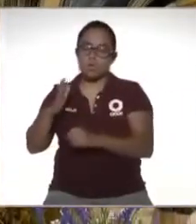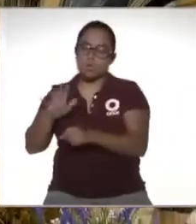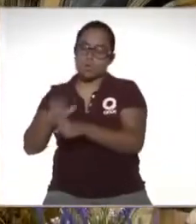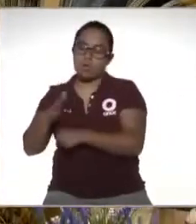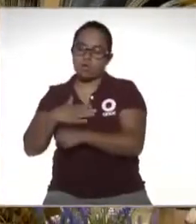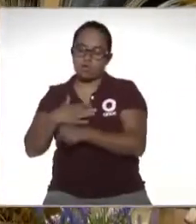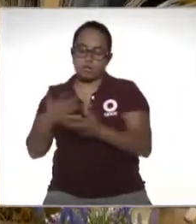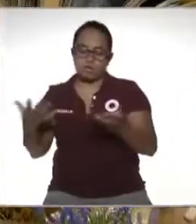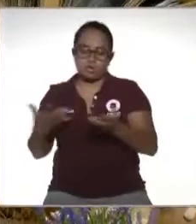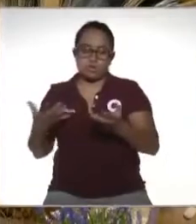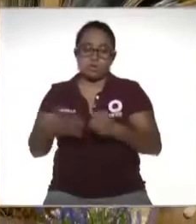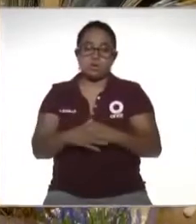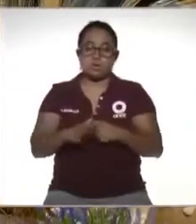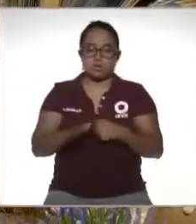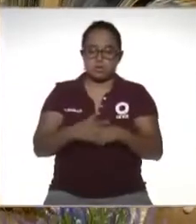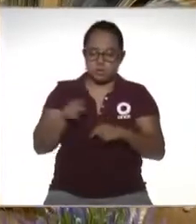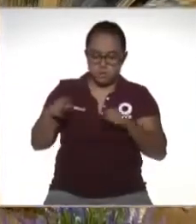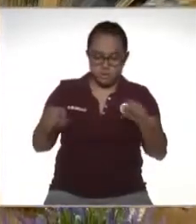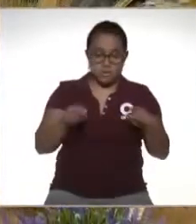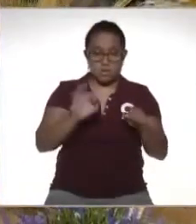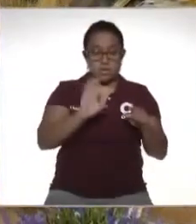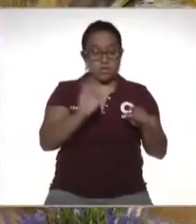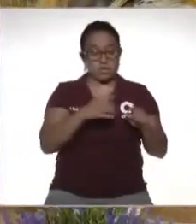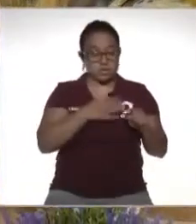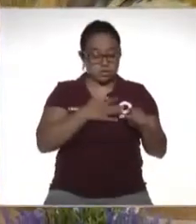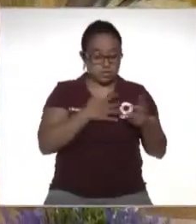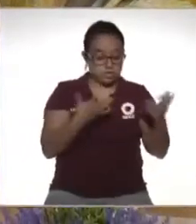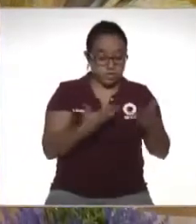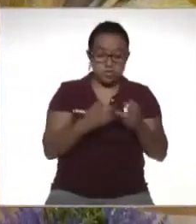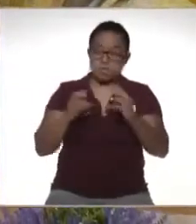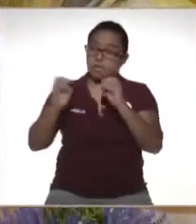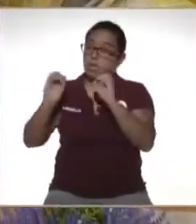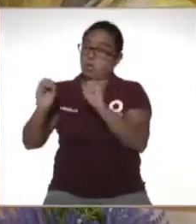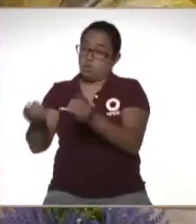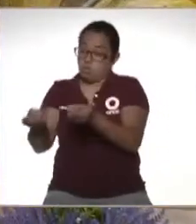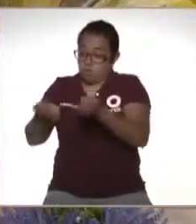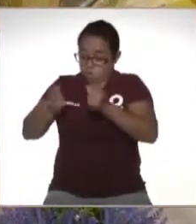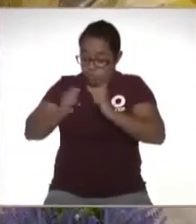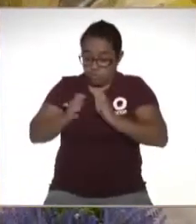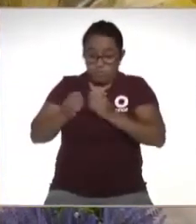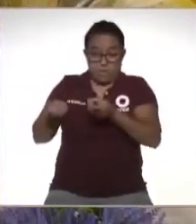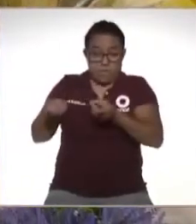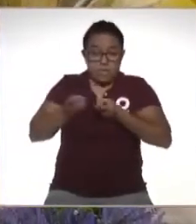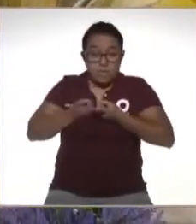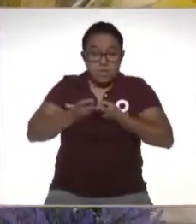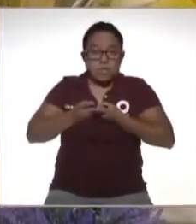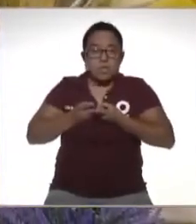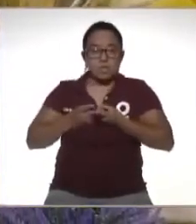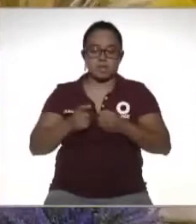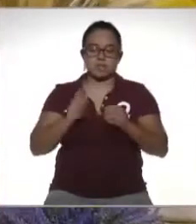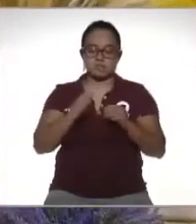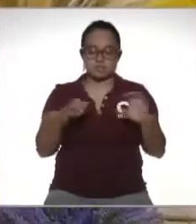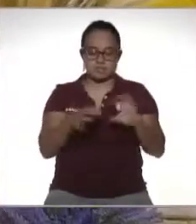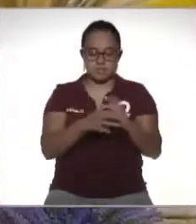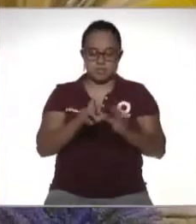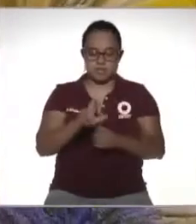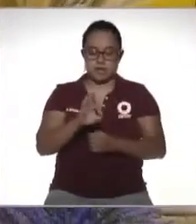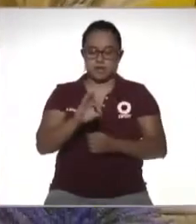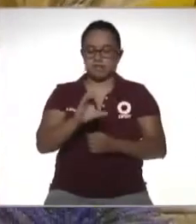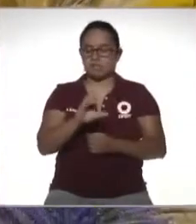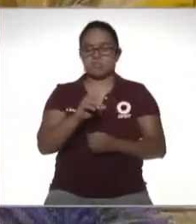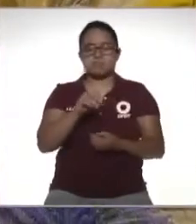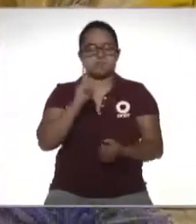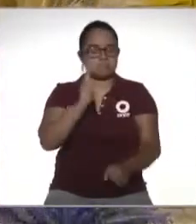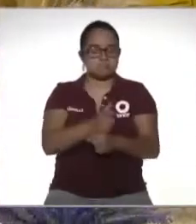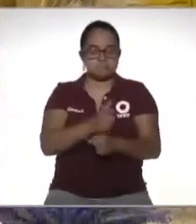porque en cualquiera de los dos supuestos ya sea que los expidamos o que los recibamos se van a asociar directamente con el RFC del contribuyente